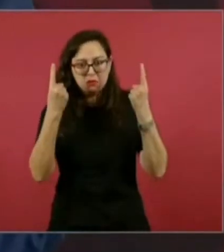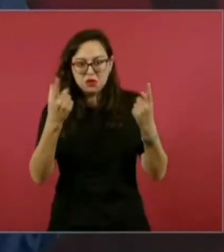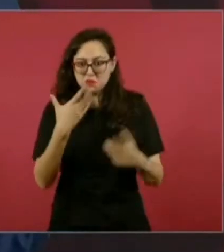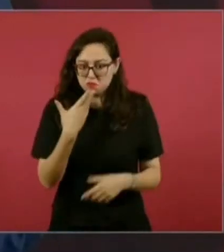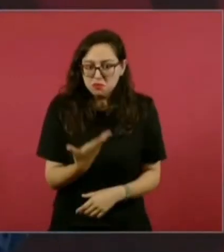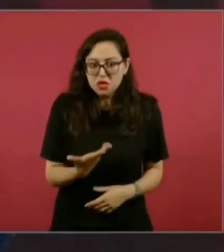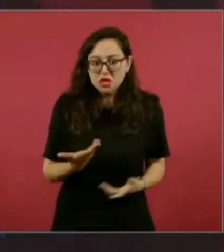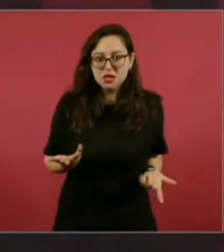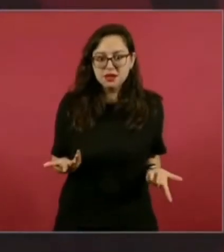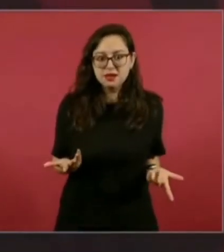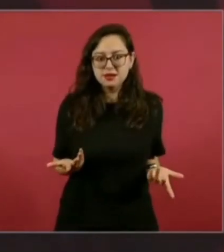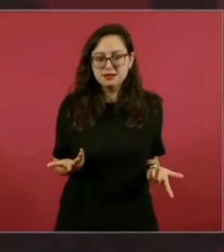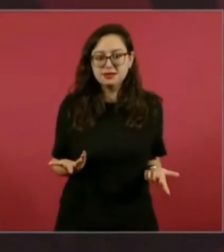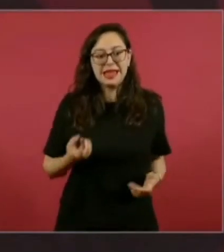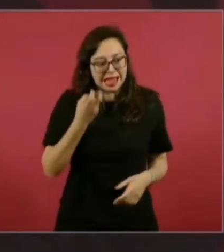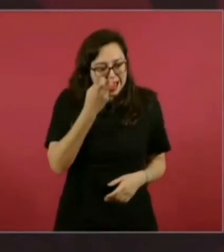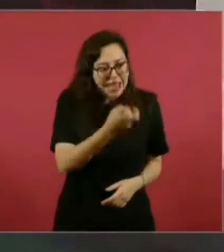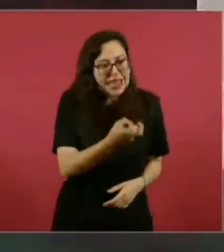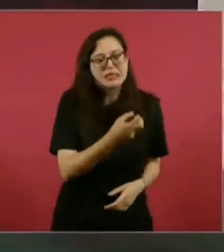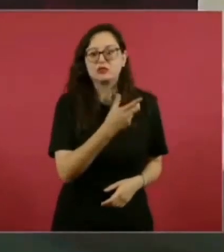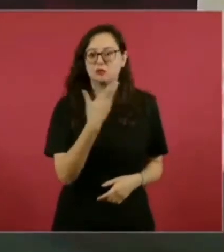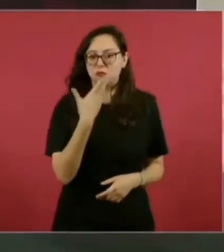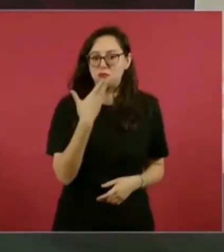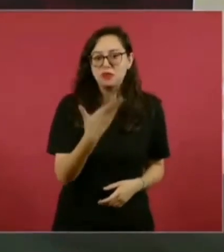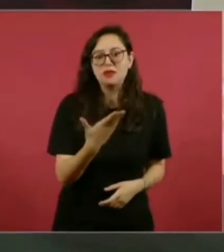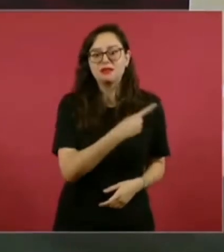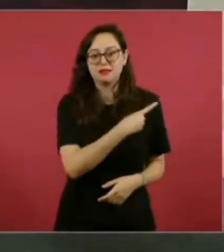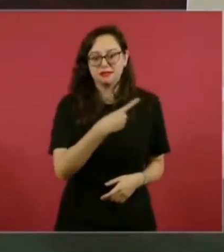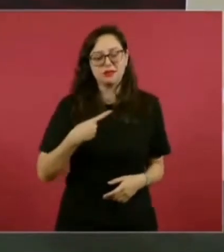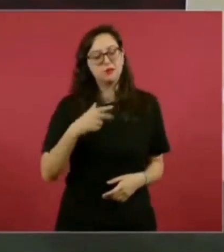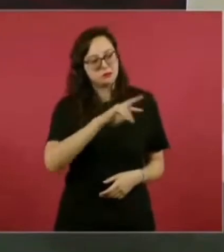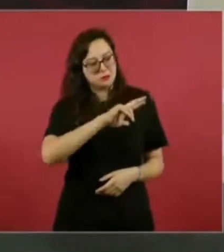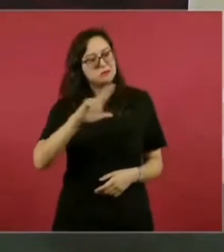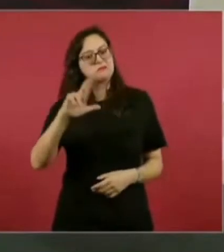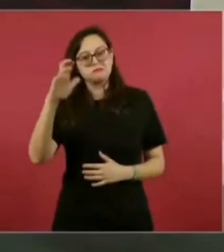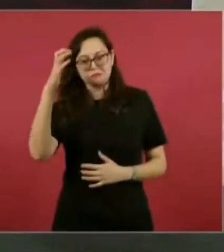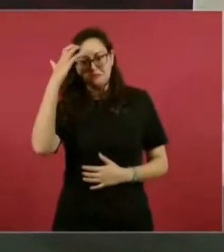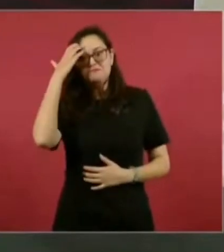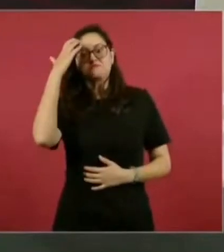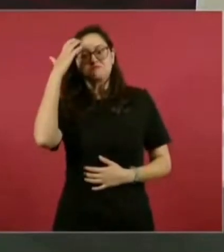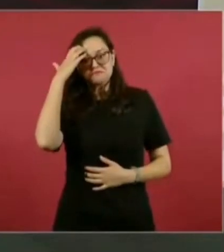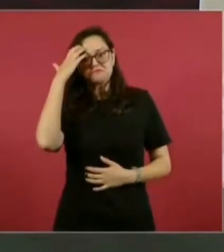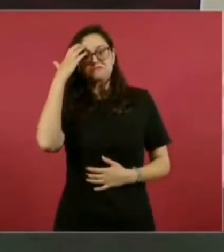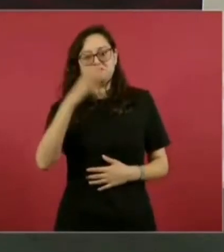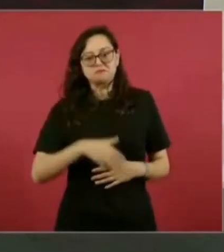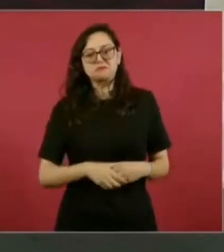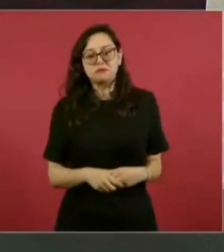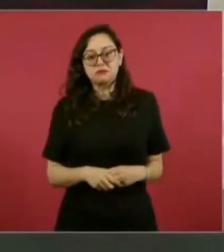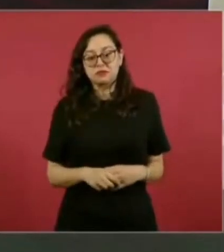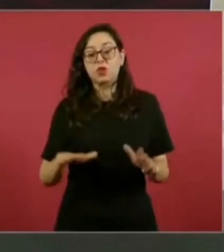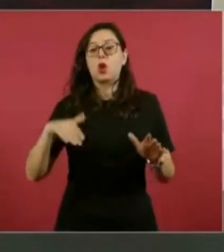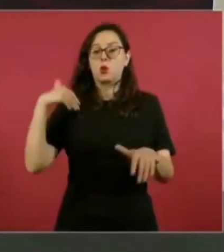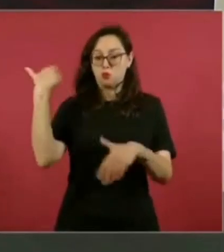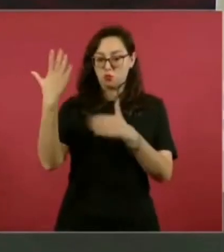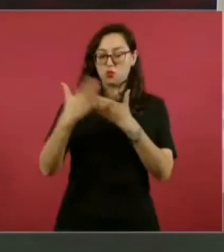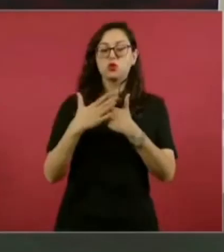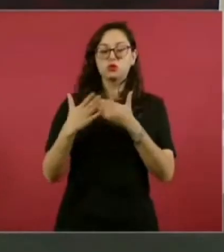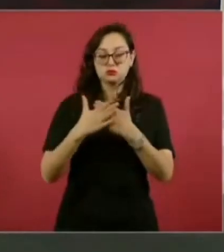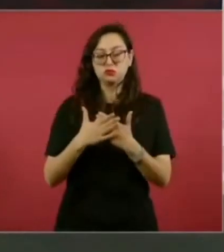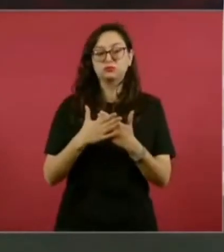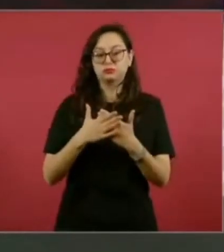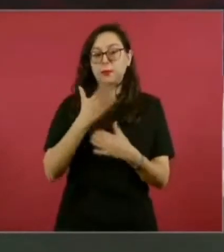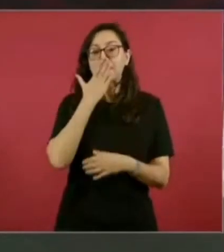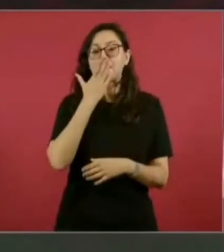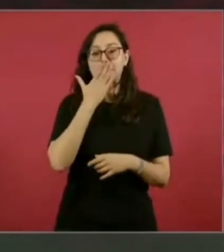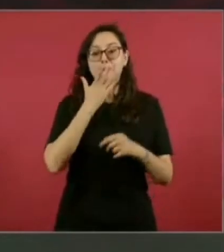reconocer, entonces, por eso vamos a Sonora. Y sí,